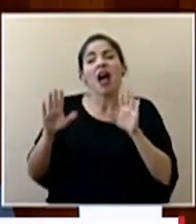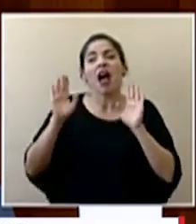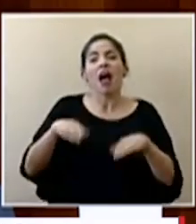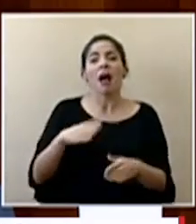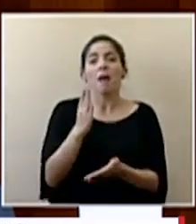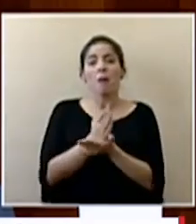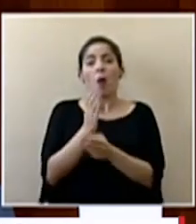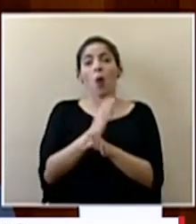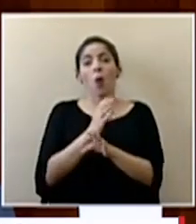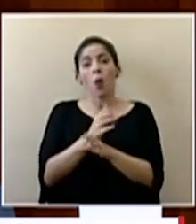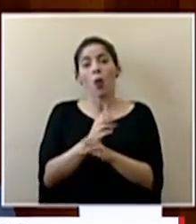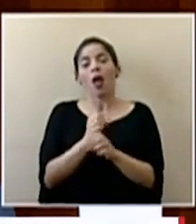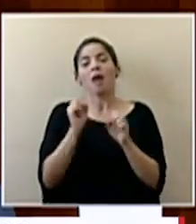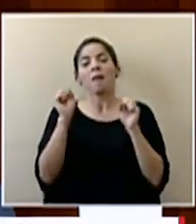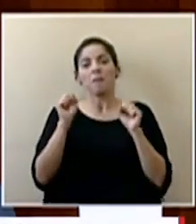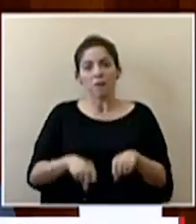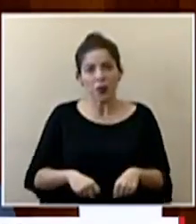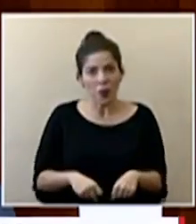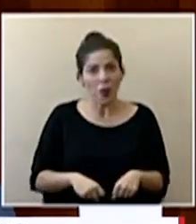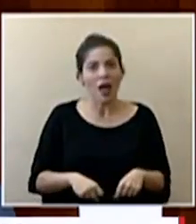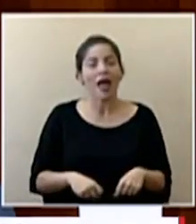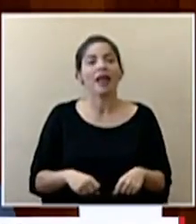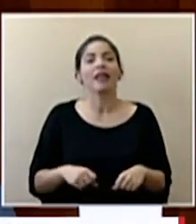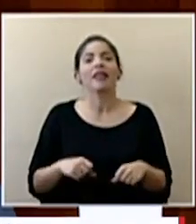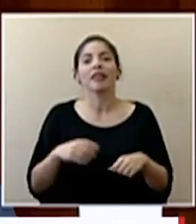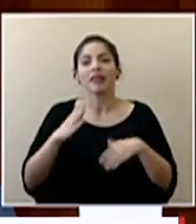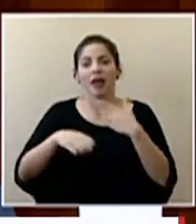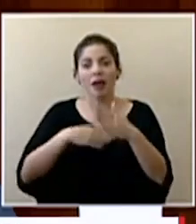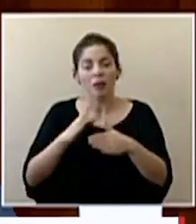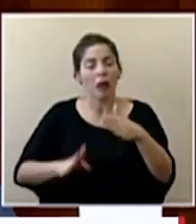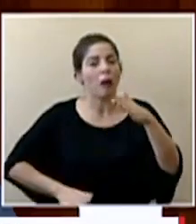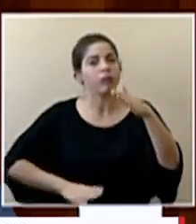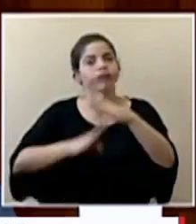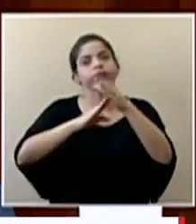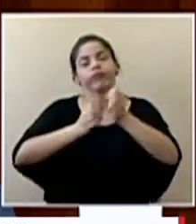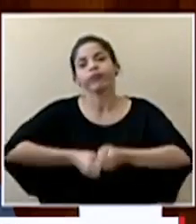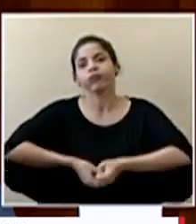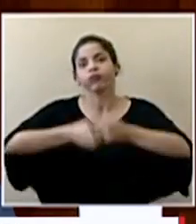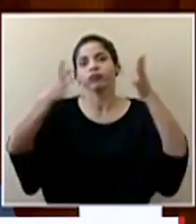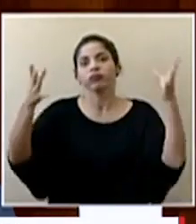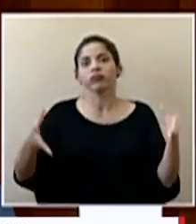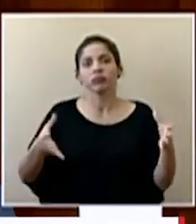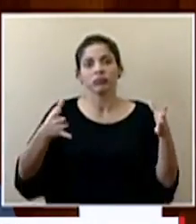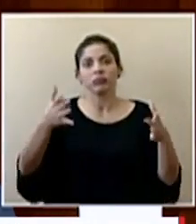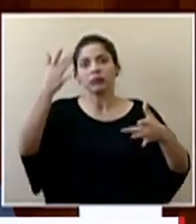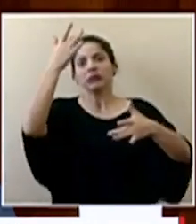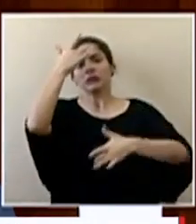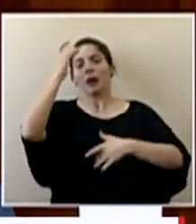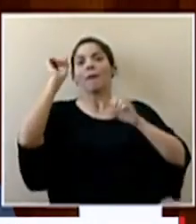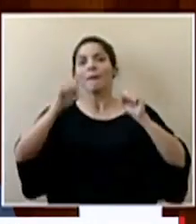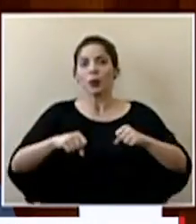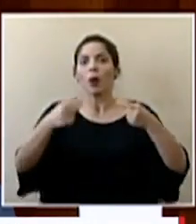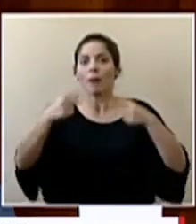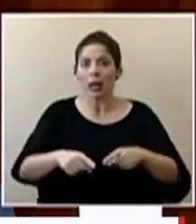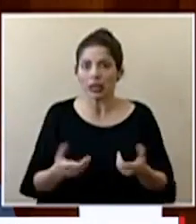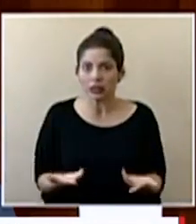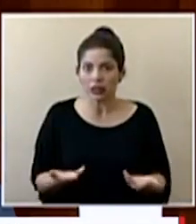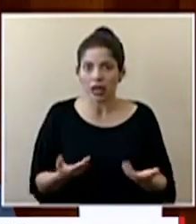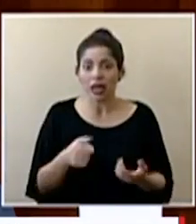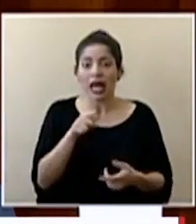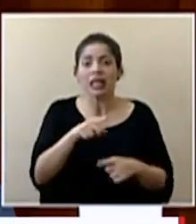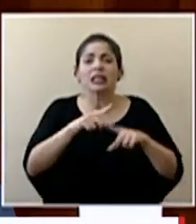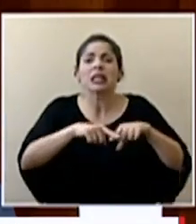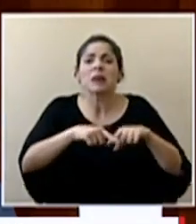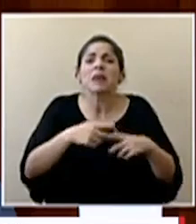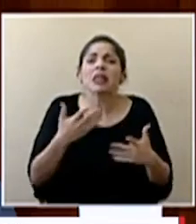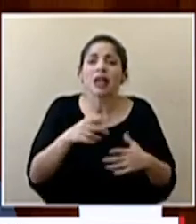guardia podemos todavía tener un pico un aumento súbito de casos y eso va a depender